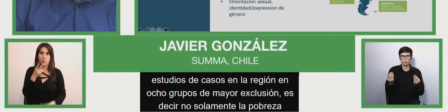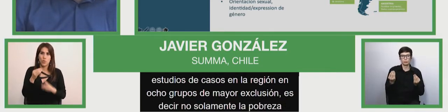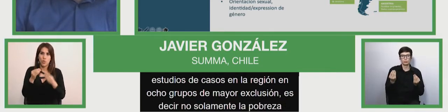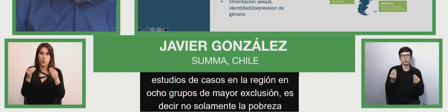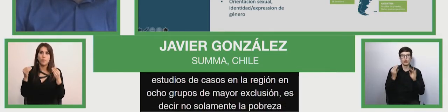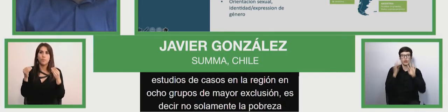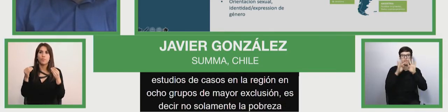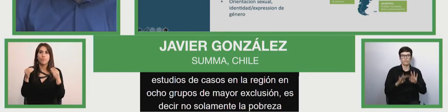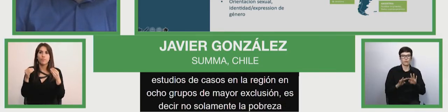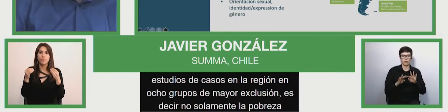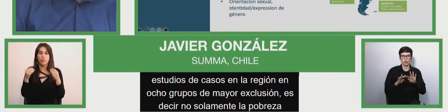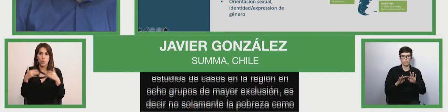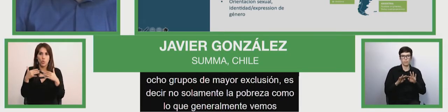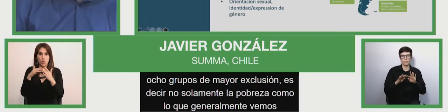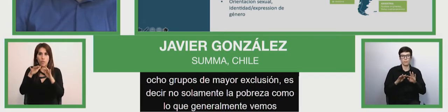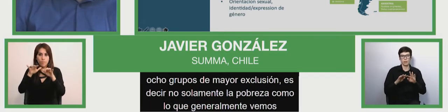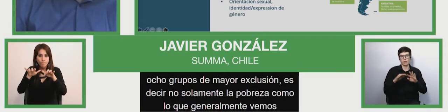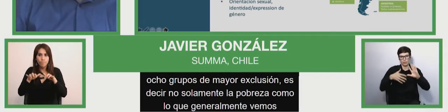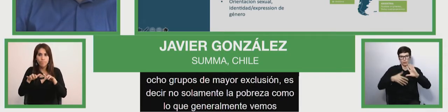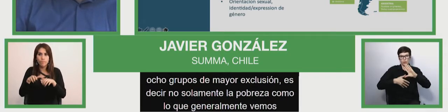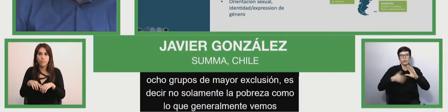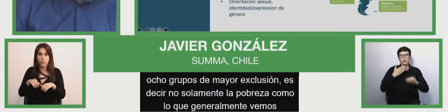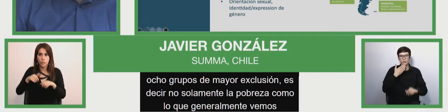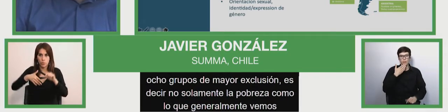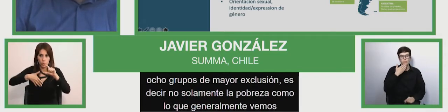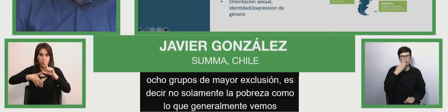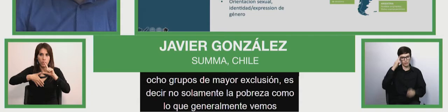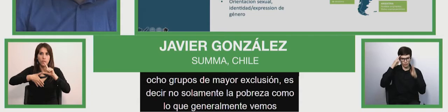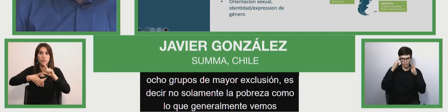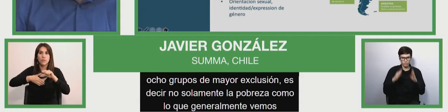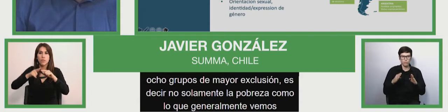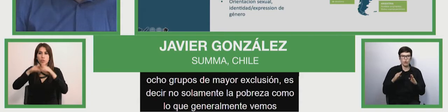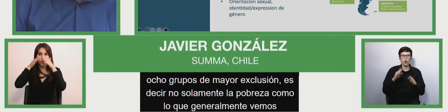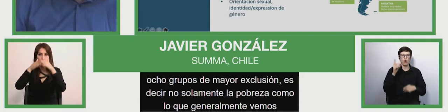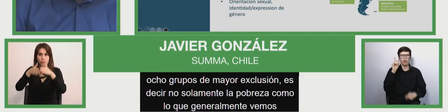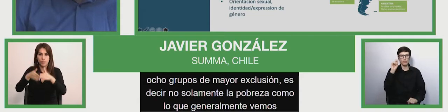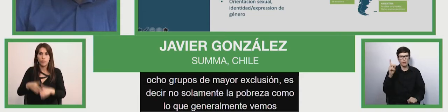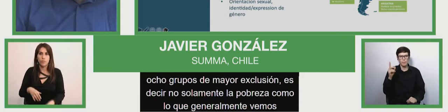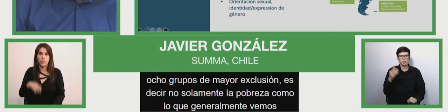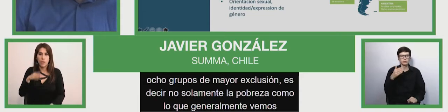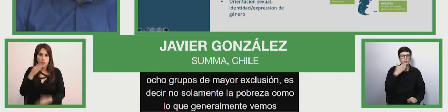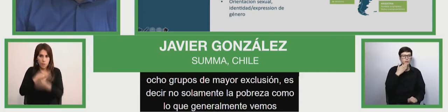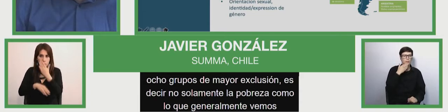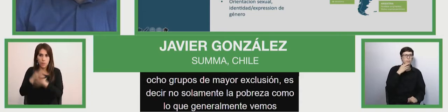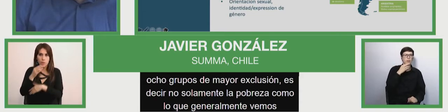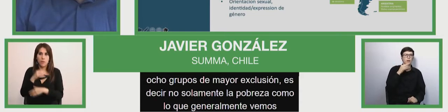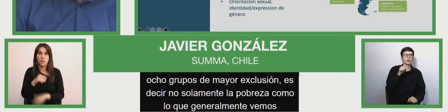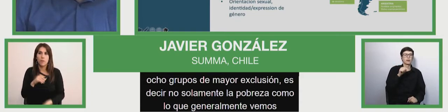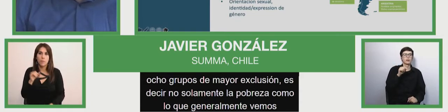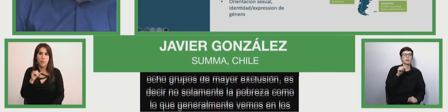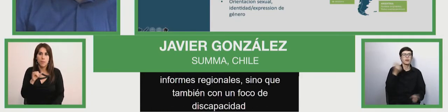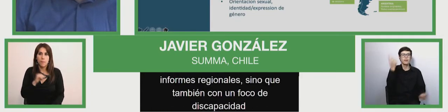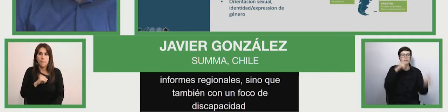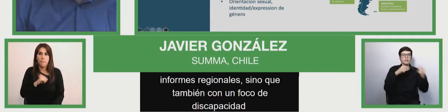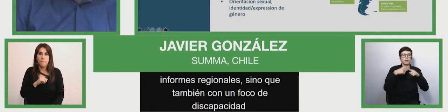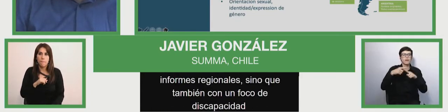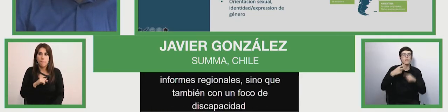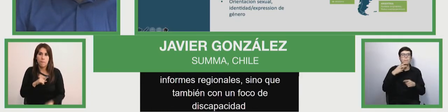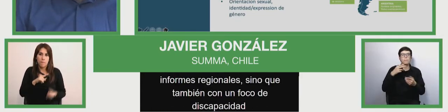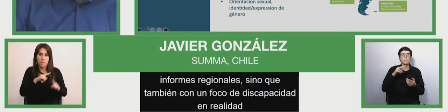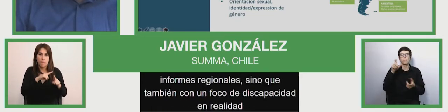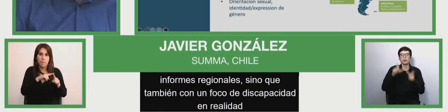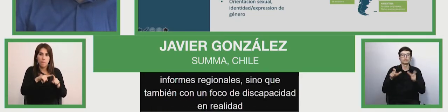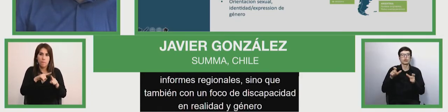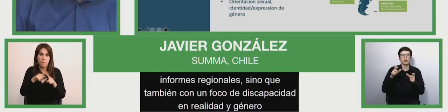regionales, sino que también con un foco en discapacidad, en migración, en ruralidad, en género, en grupos minoritarios